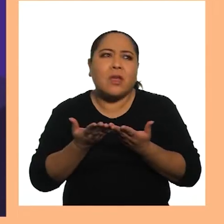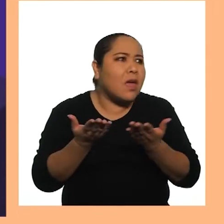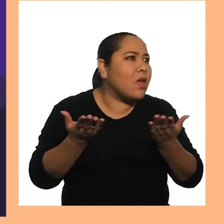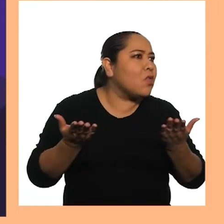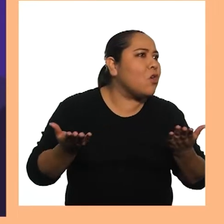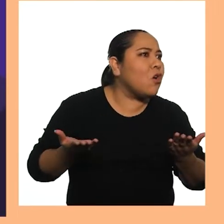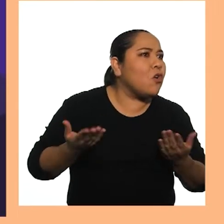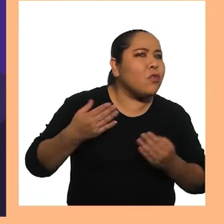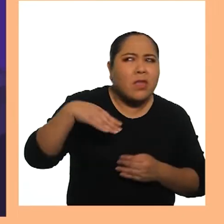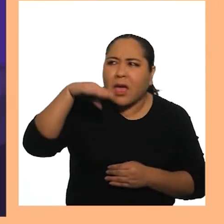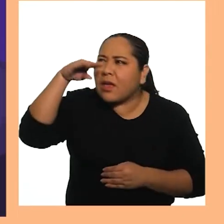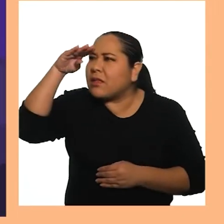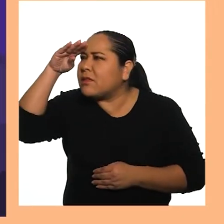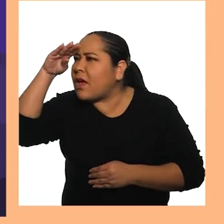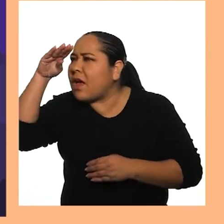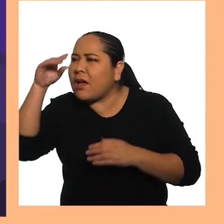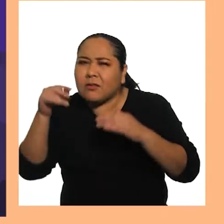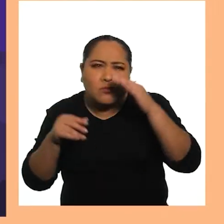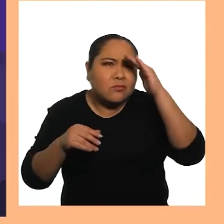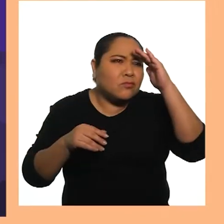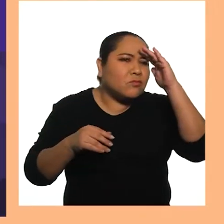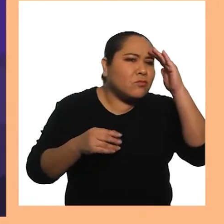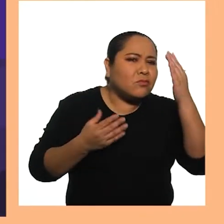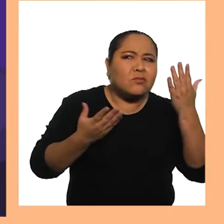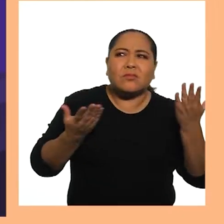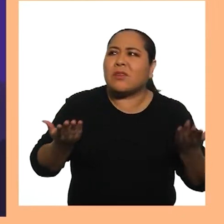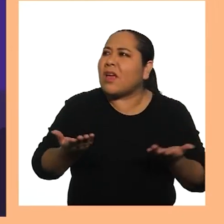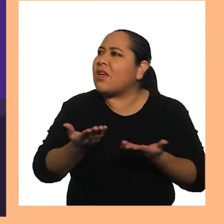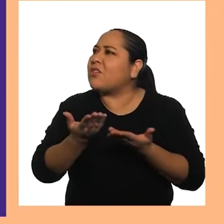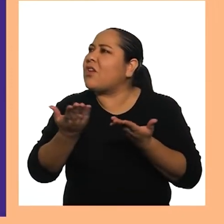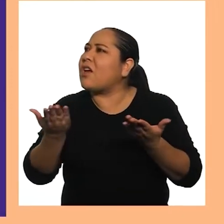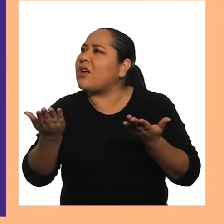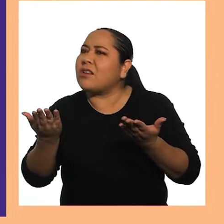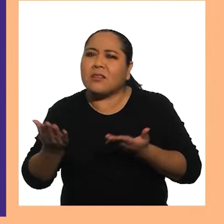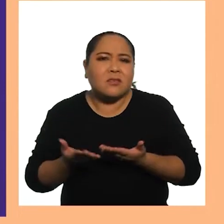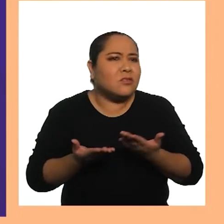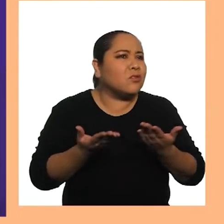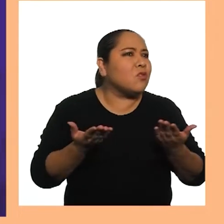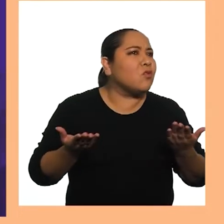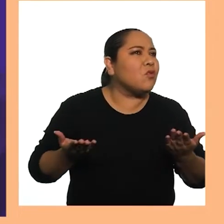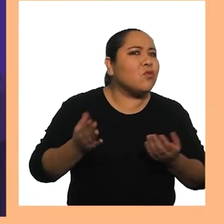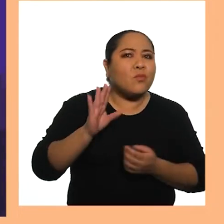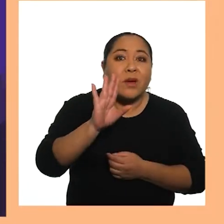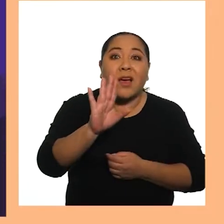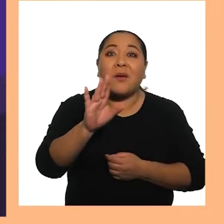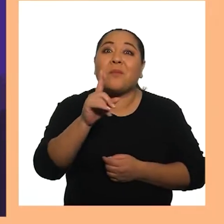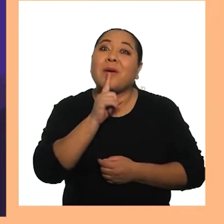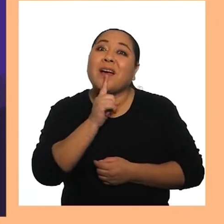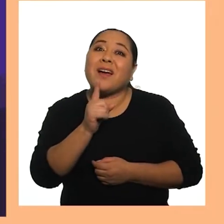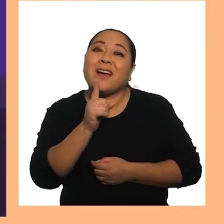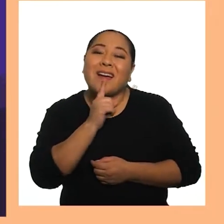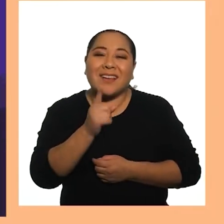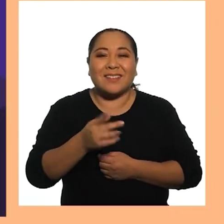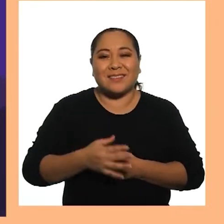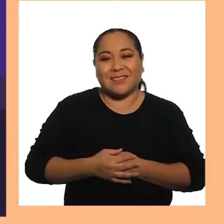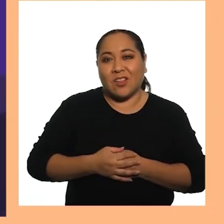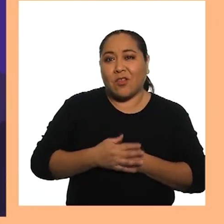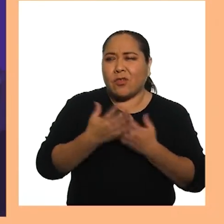¿Dónde, dónde, dónde, dónde, dónde ¿Dónde, tu